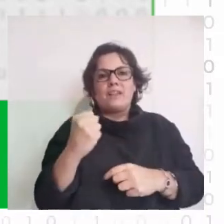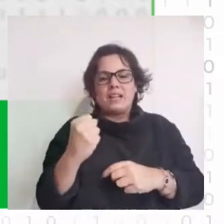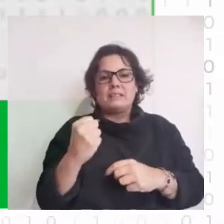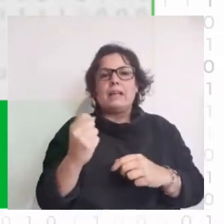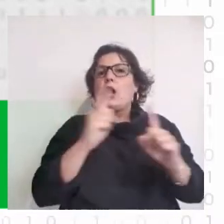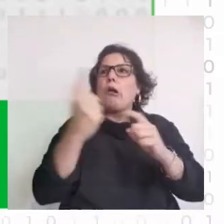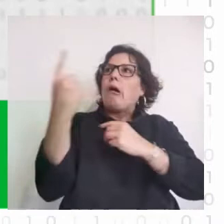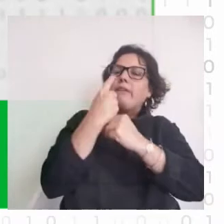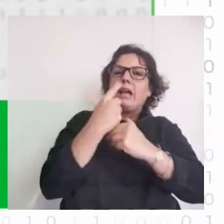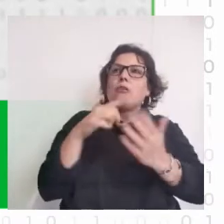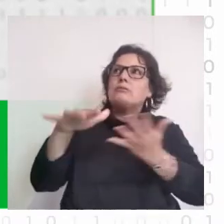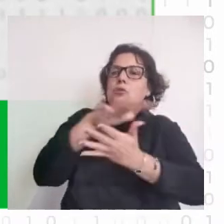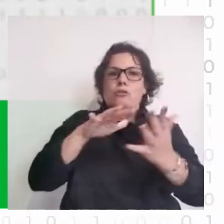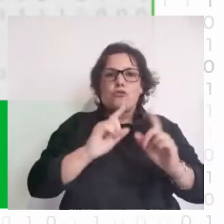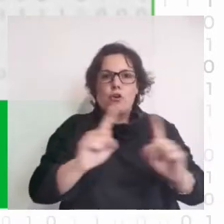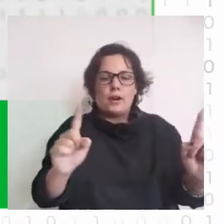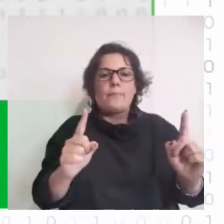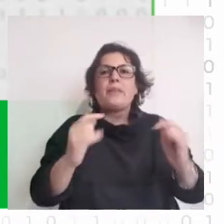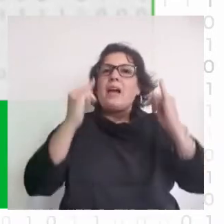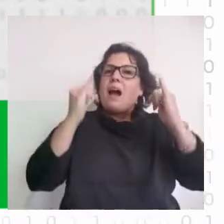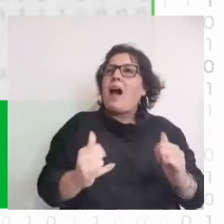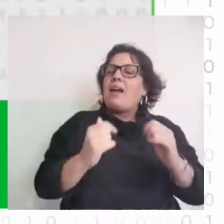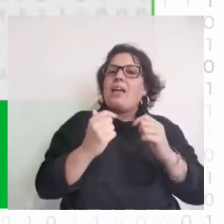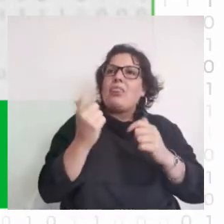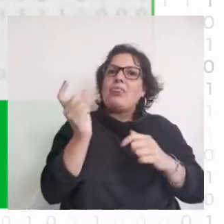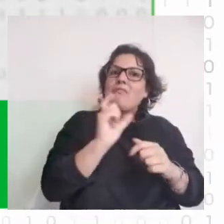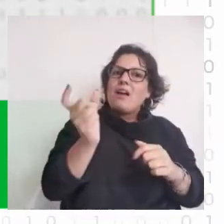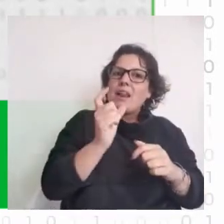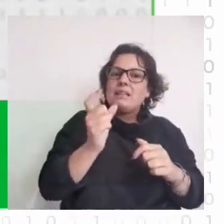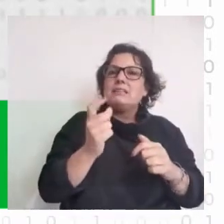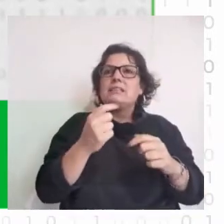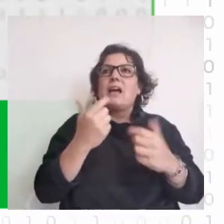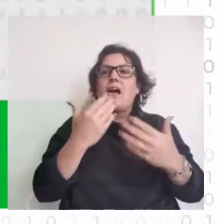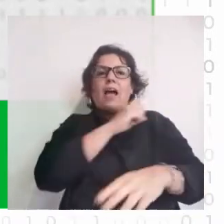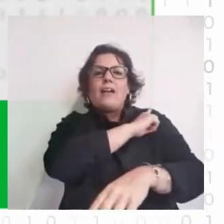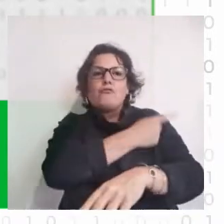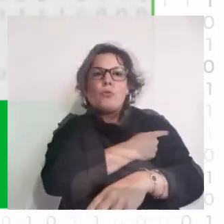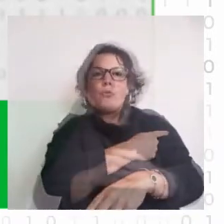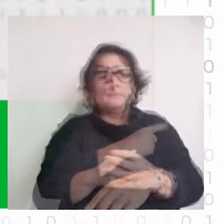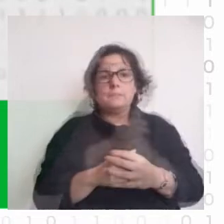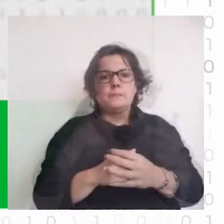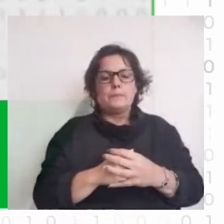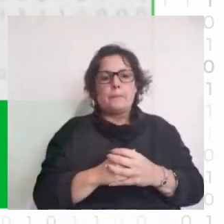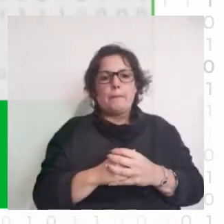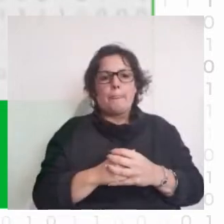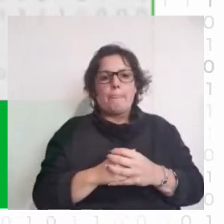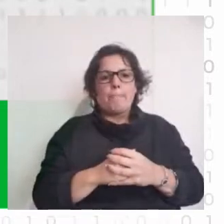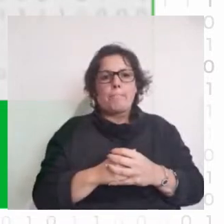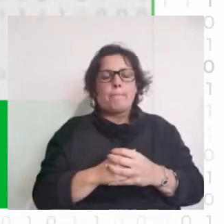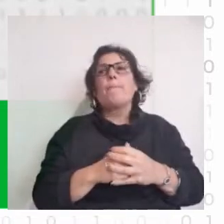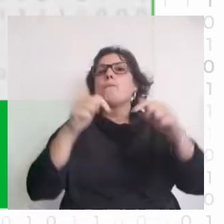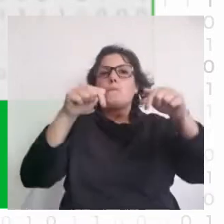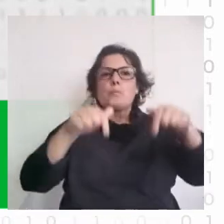obligados por las circunstancias. Que si hay diferencias, éstas se deben al esfuerzo y no a las condiciones iniciales. Hoy,